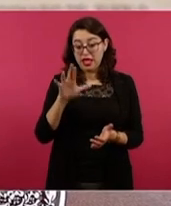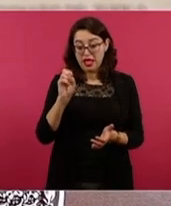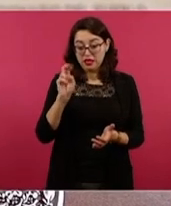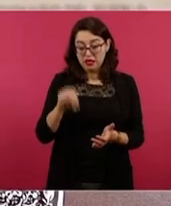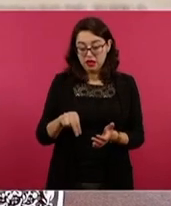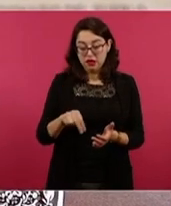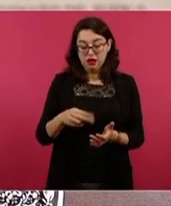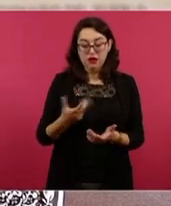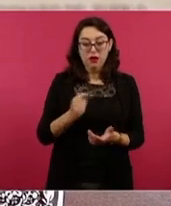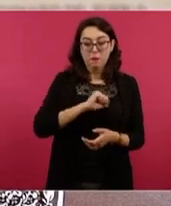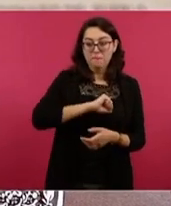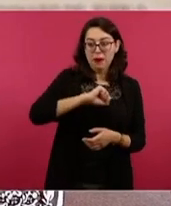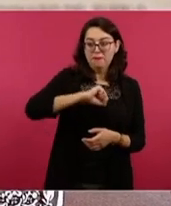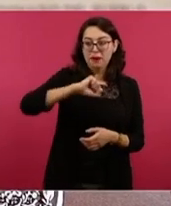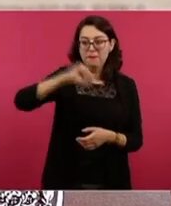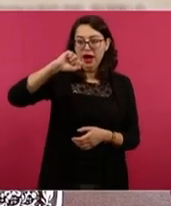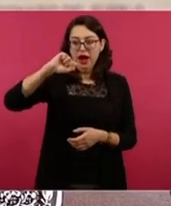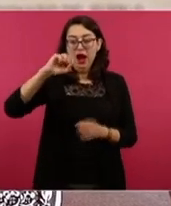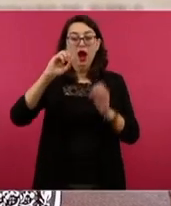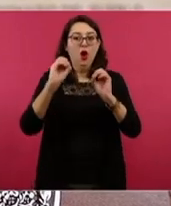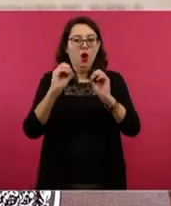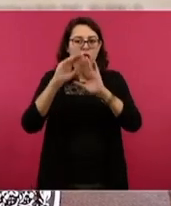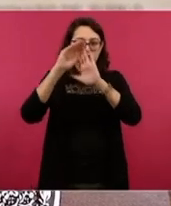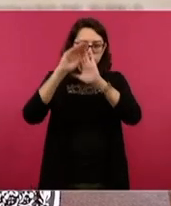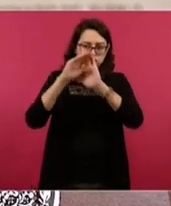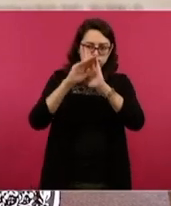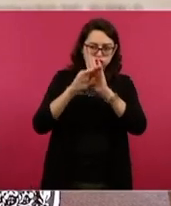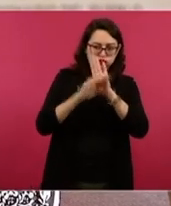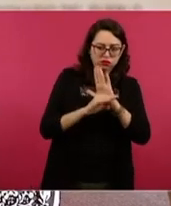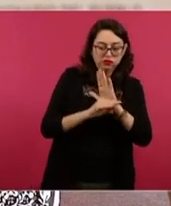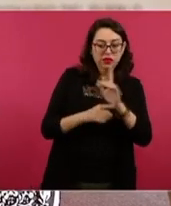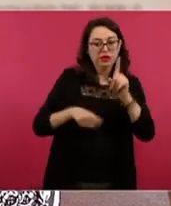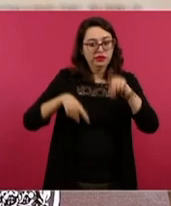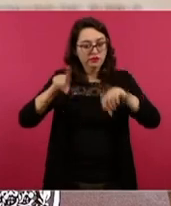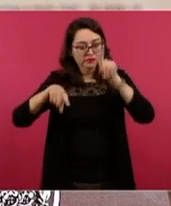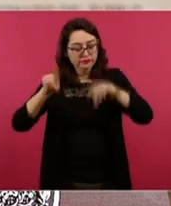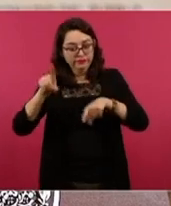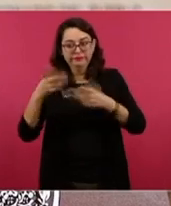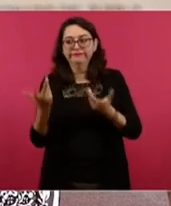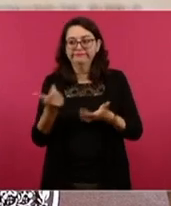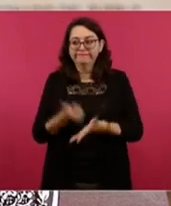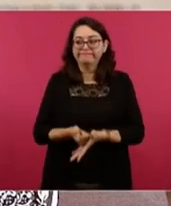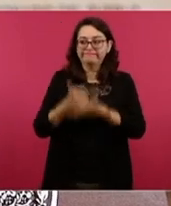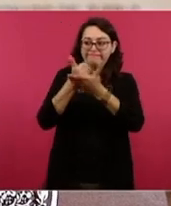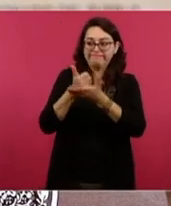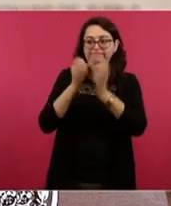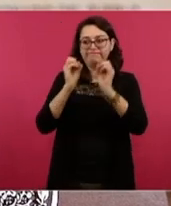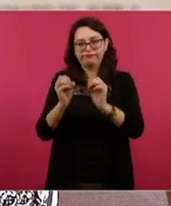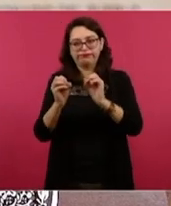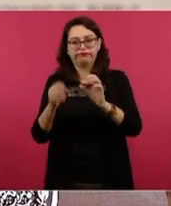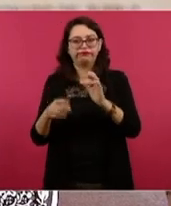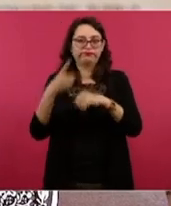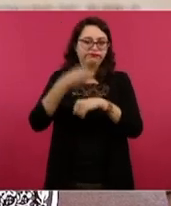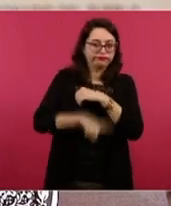la economía popular, la economía de las familias, porque el ingreso